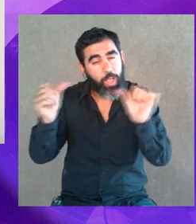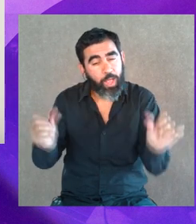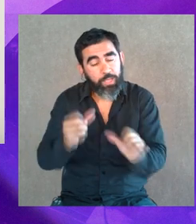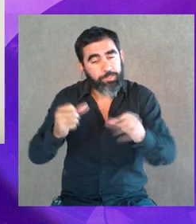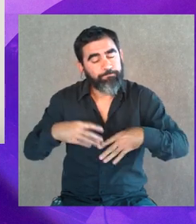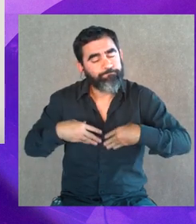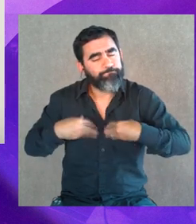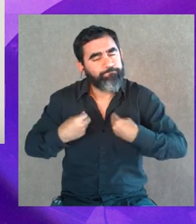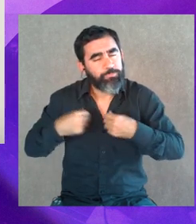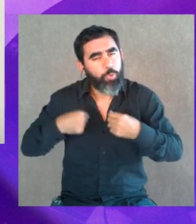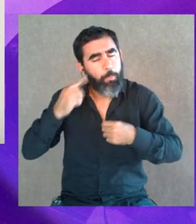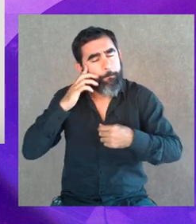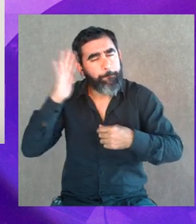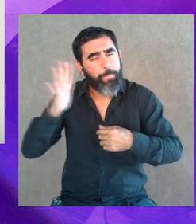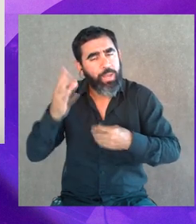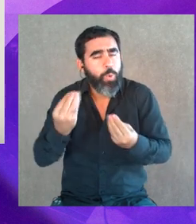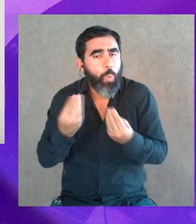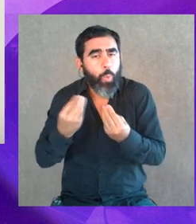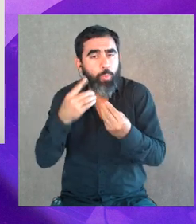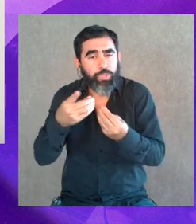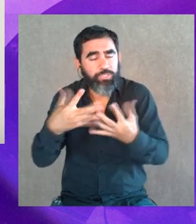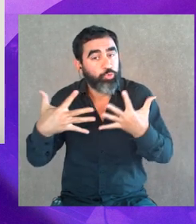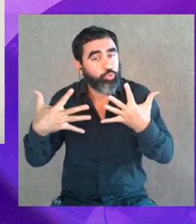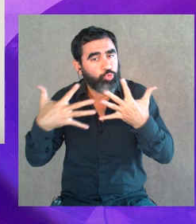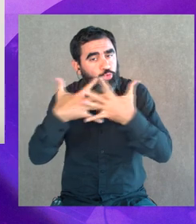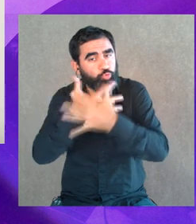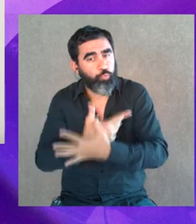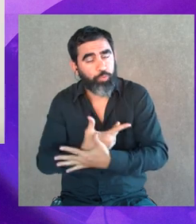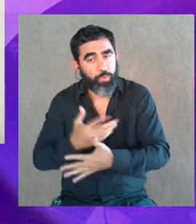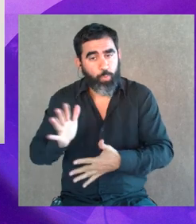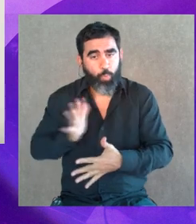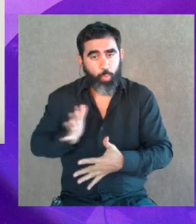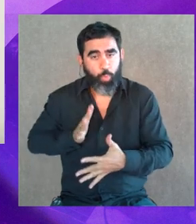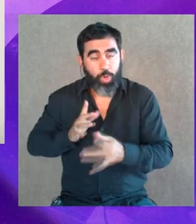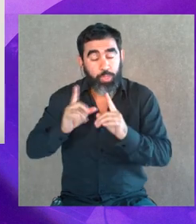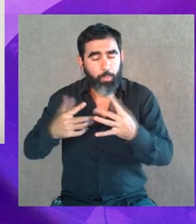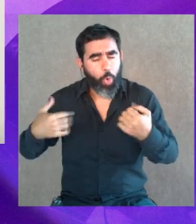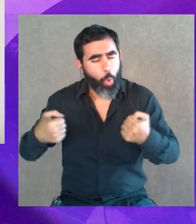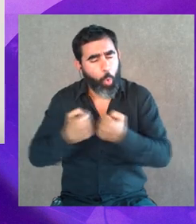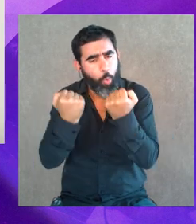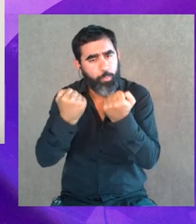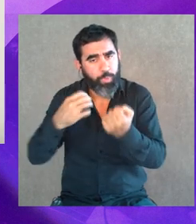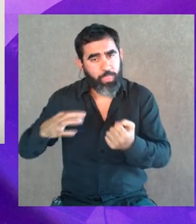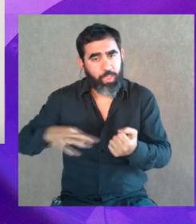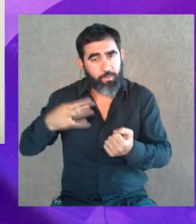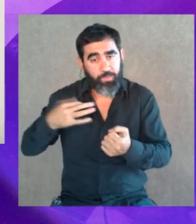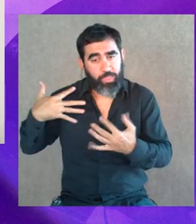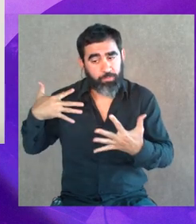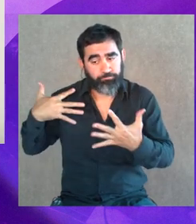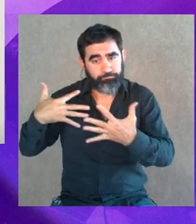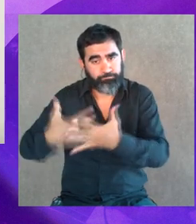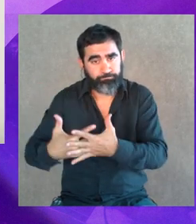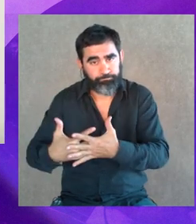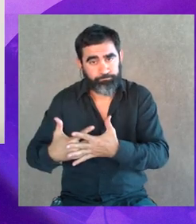darle un sentido a lo que yo me imaginaba de ese sufrimiento y de esos golpes que ya se dio.